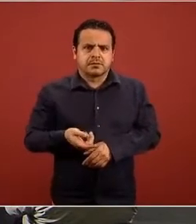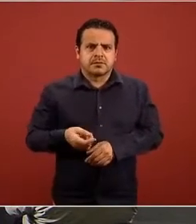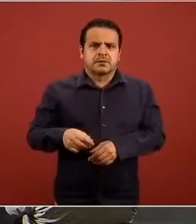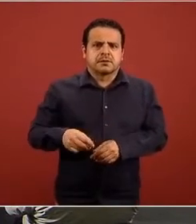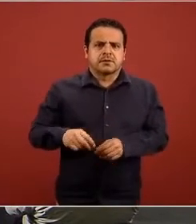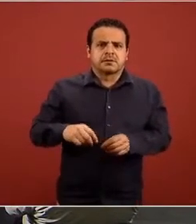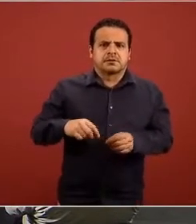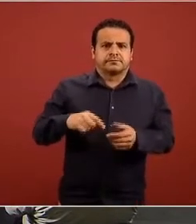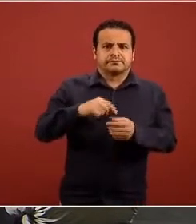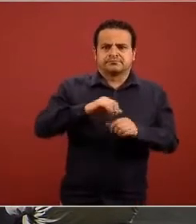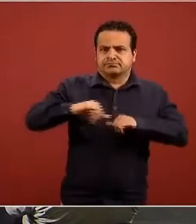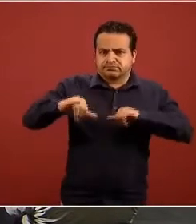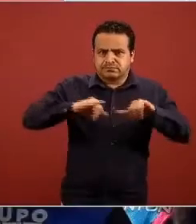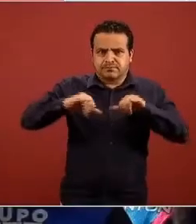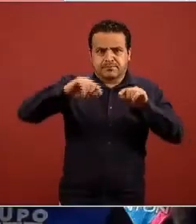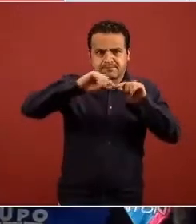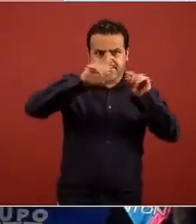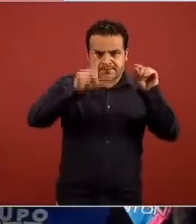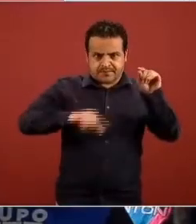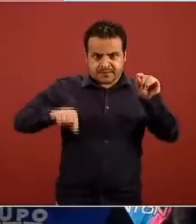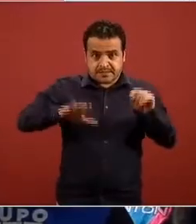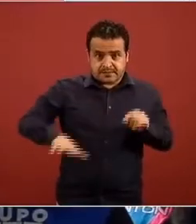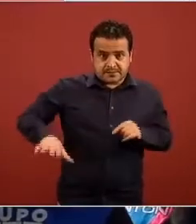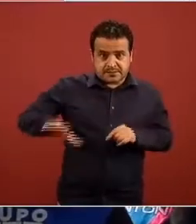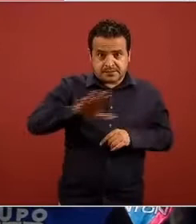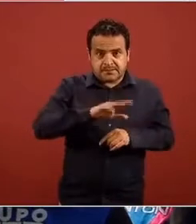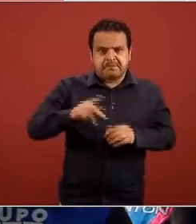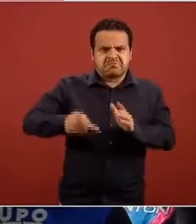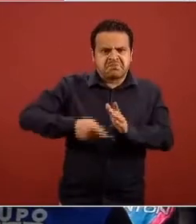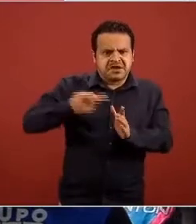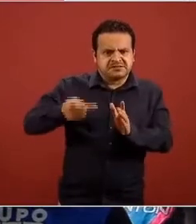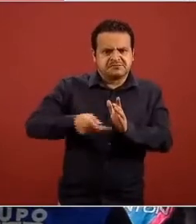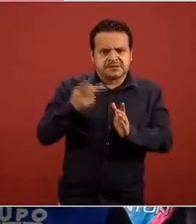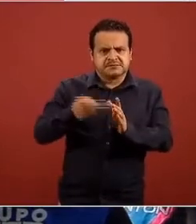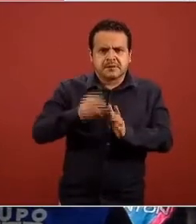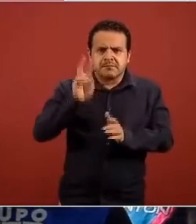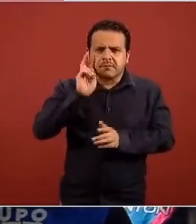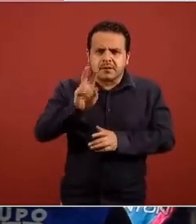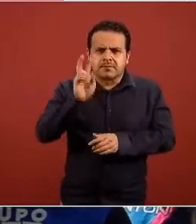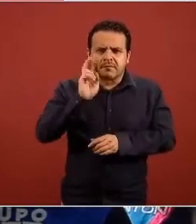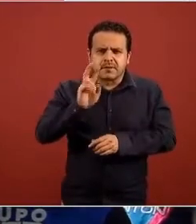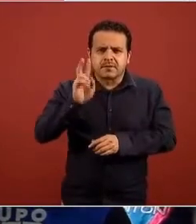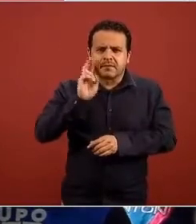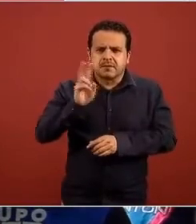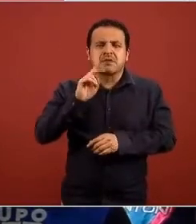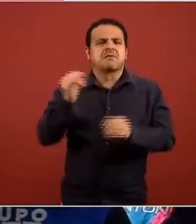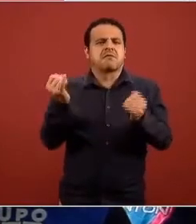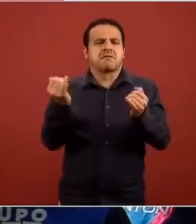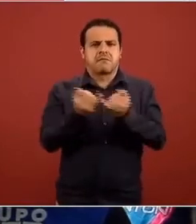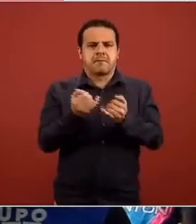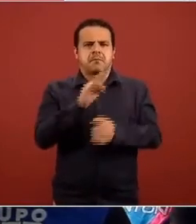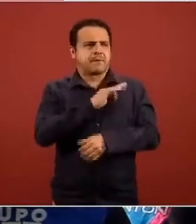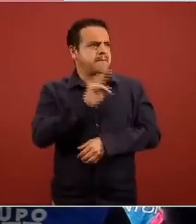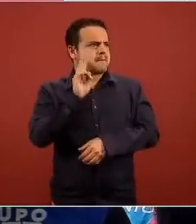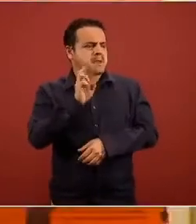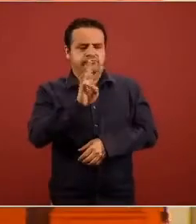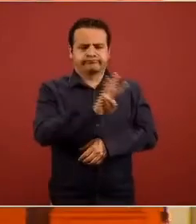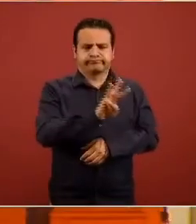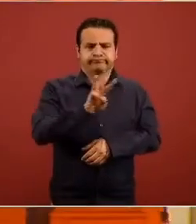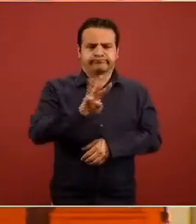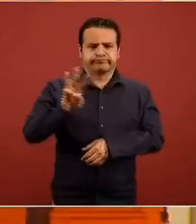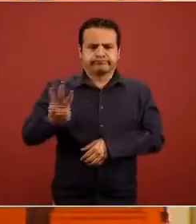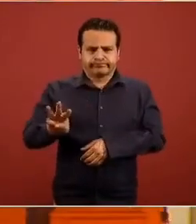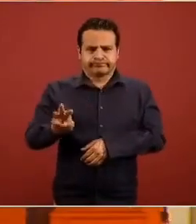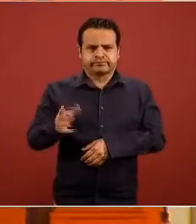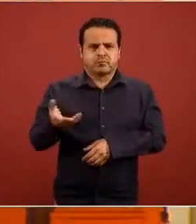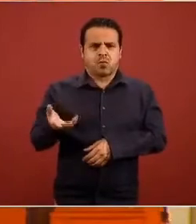pedido de hecho lo pueden ustedes encontrar también en la página de la de la Dirección General de Epidemiología la cual pueden accesar a través del sitio de